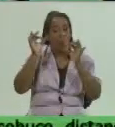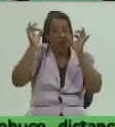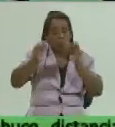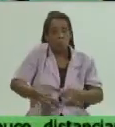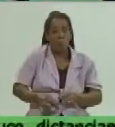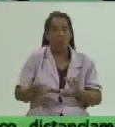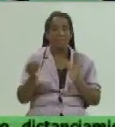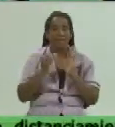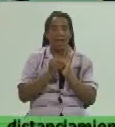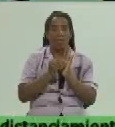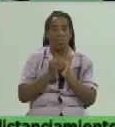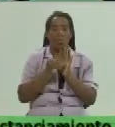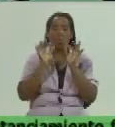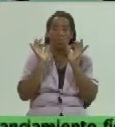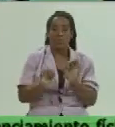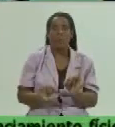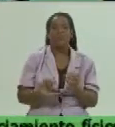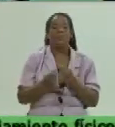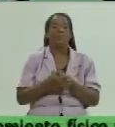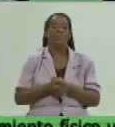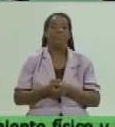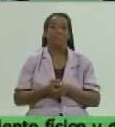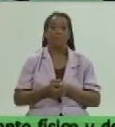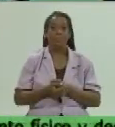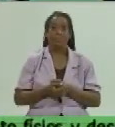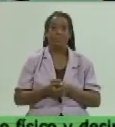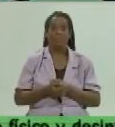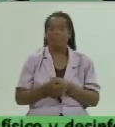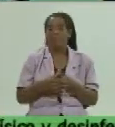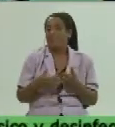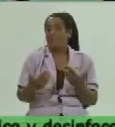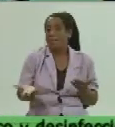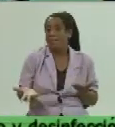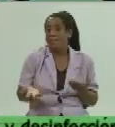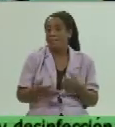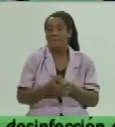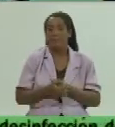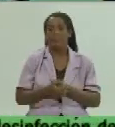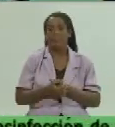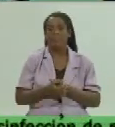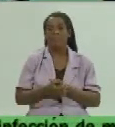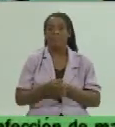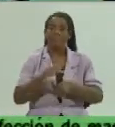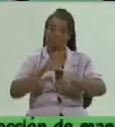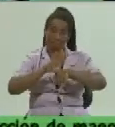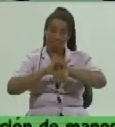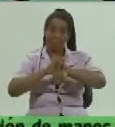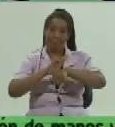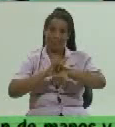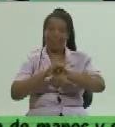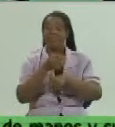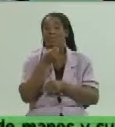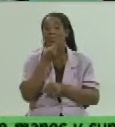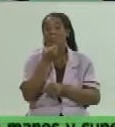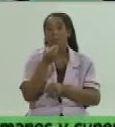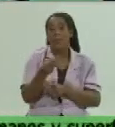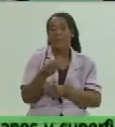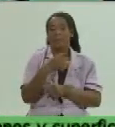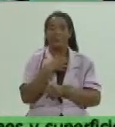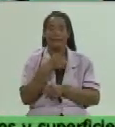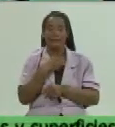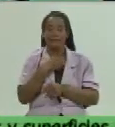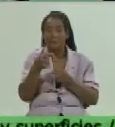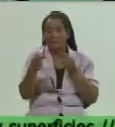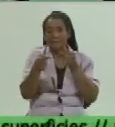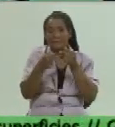dato más actualizado de la epidemia y poder tener más, acercar más